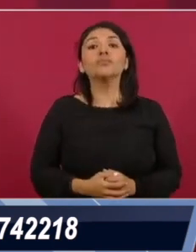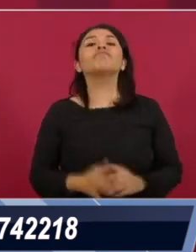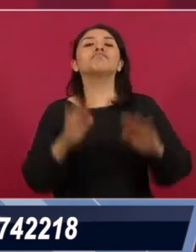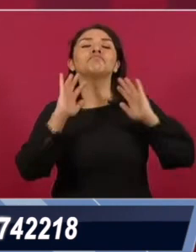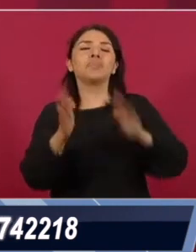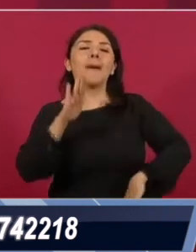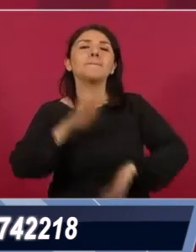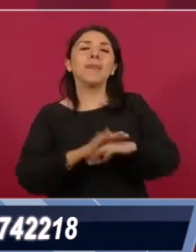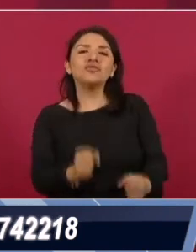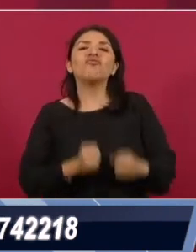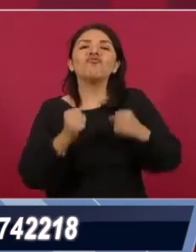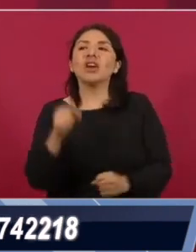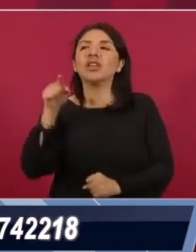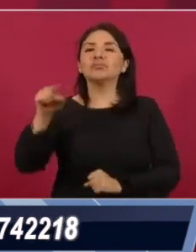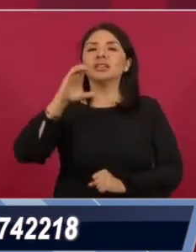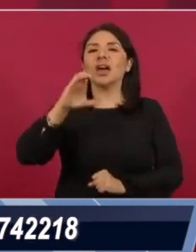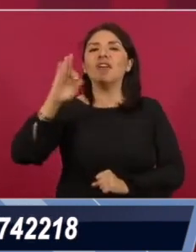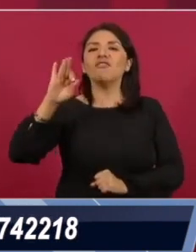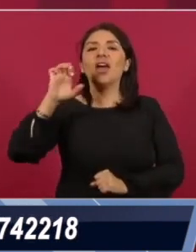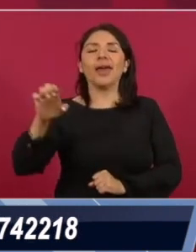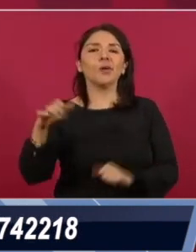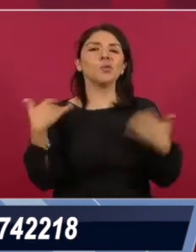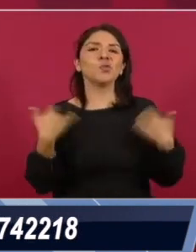fortalece la Comisión Federal de Electricidad.